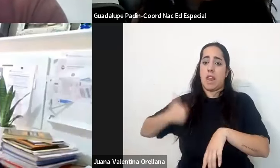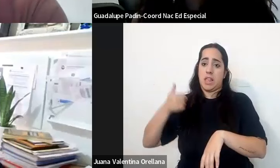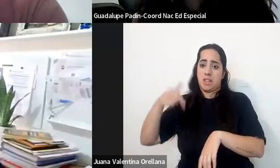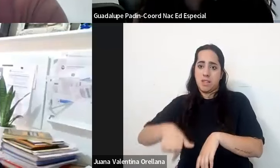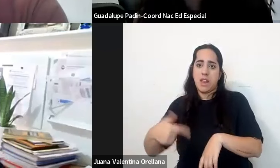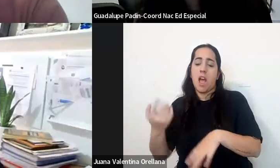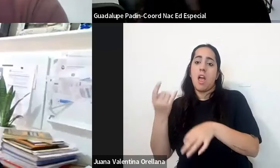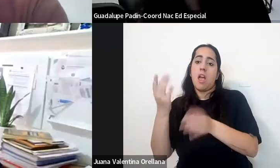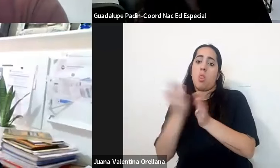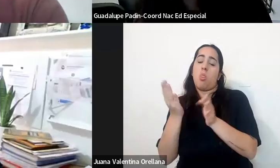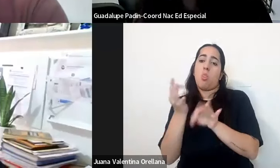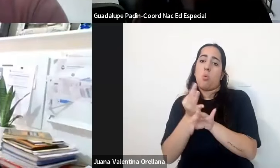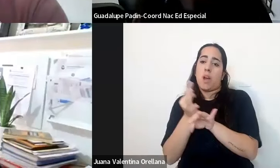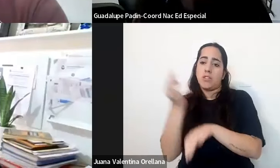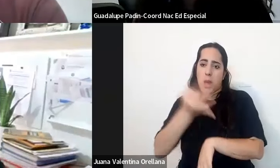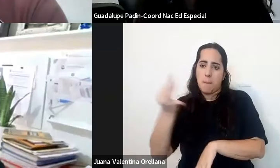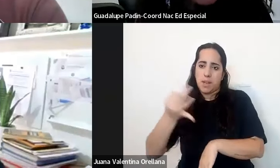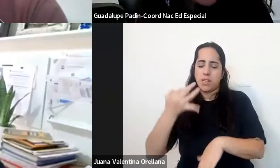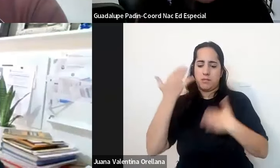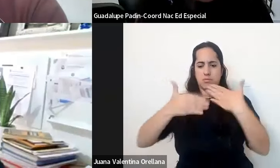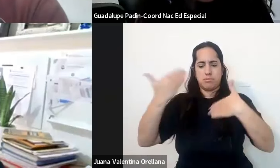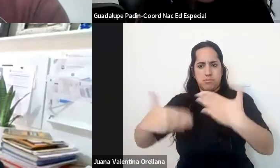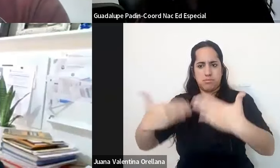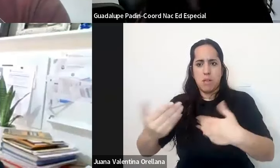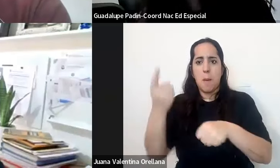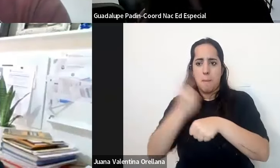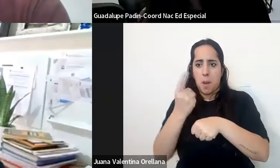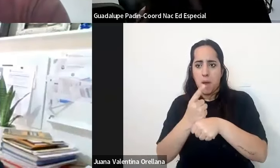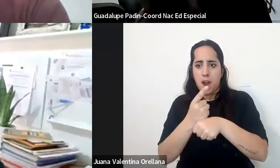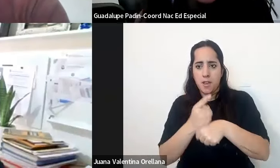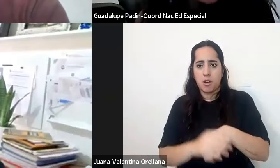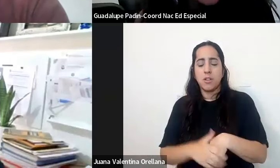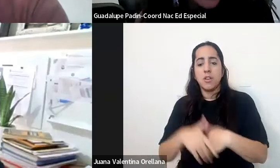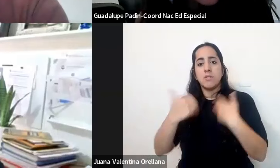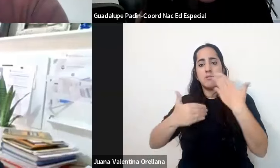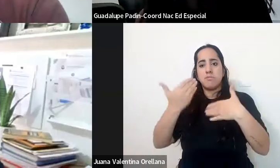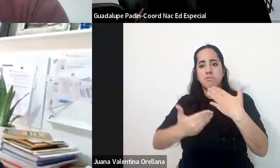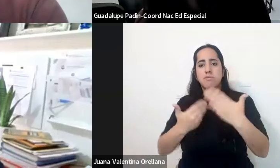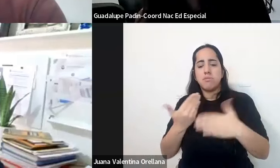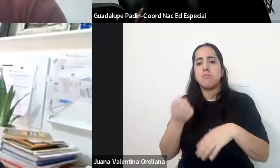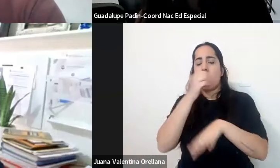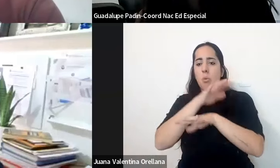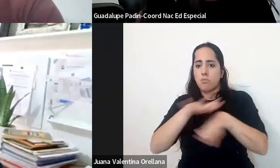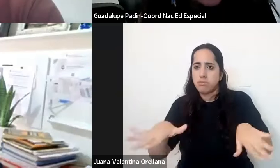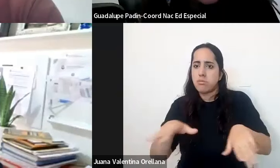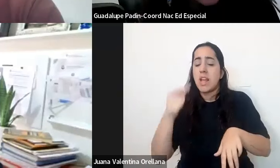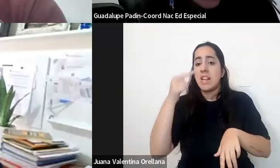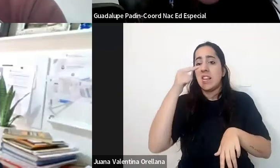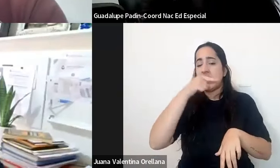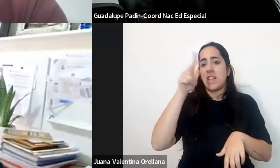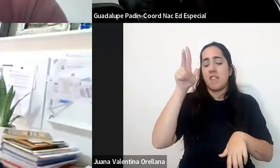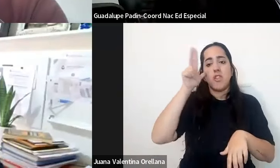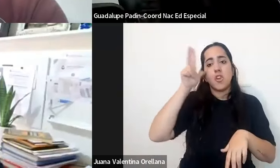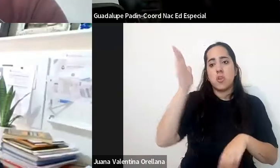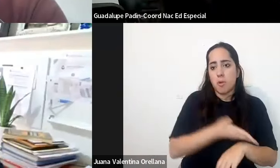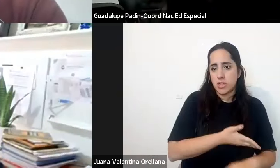primario y se avanzó muchísimo en el nivel primario se pudo avanzar por la educación inicial y había el 78% de los